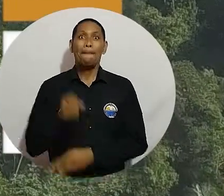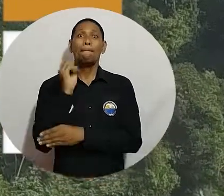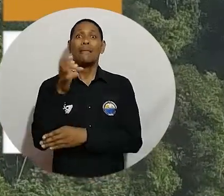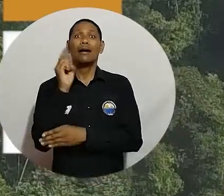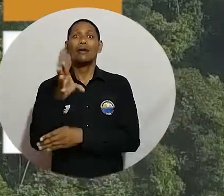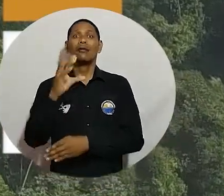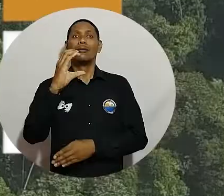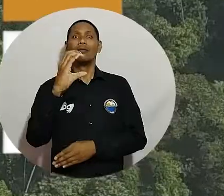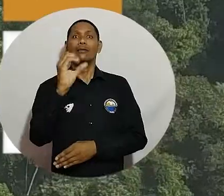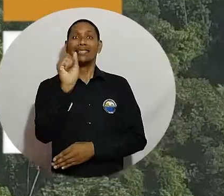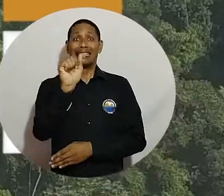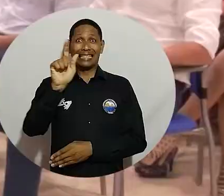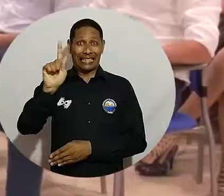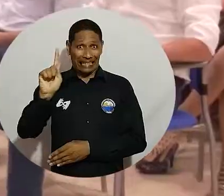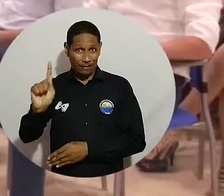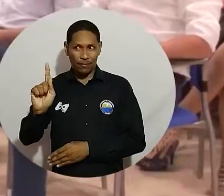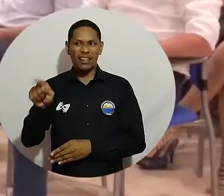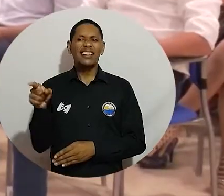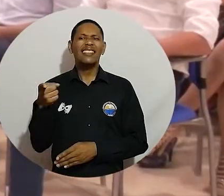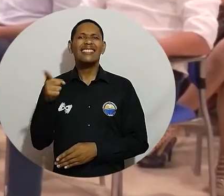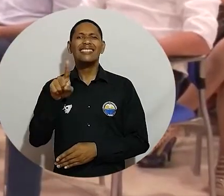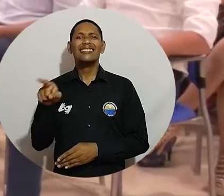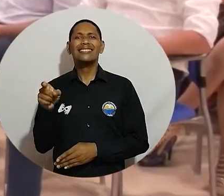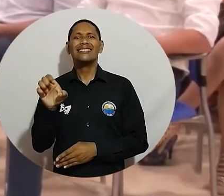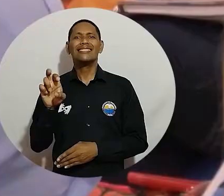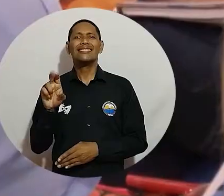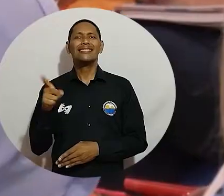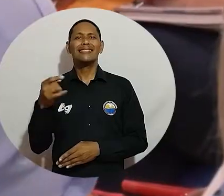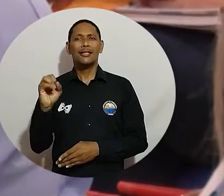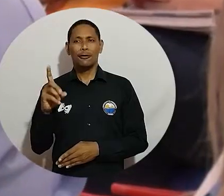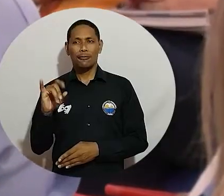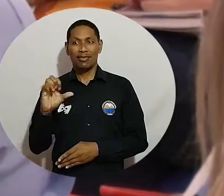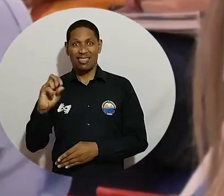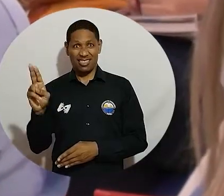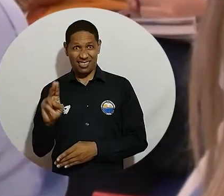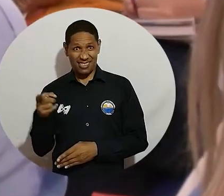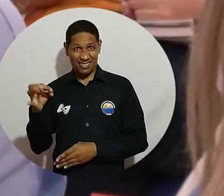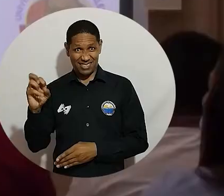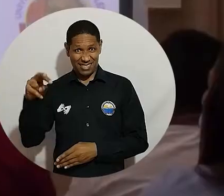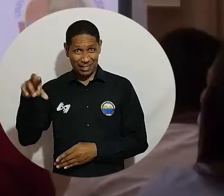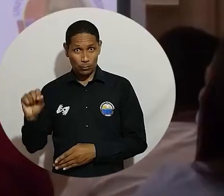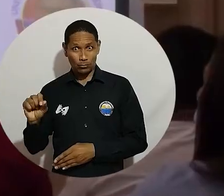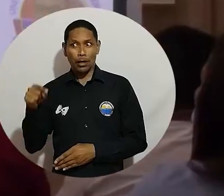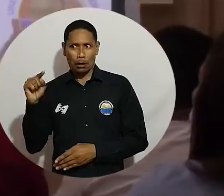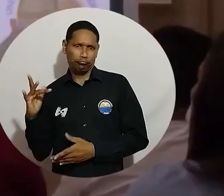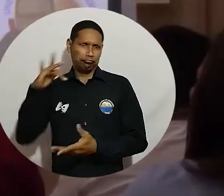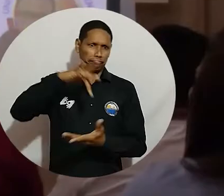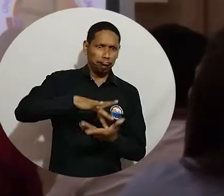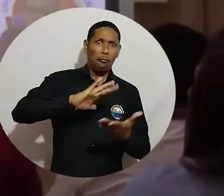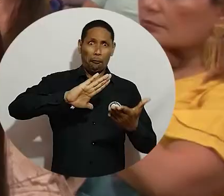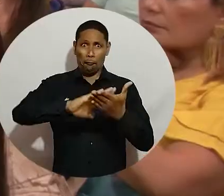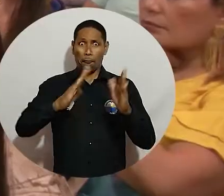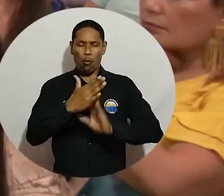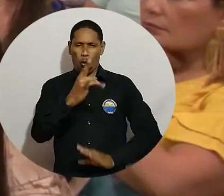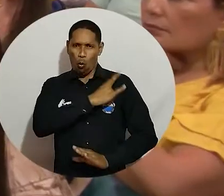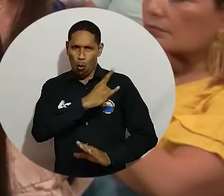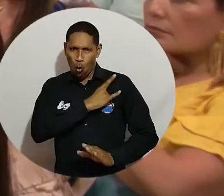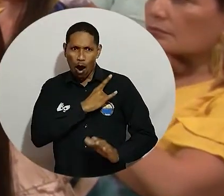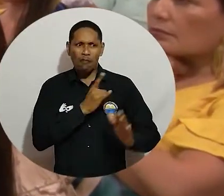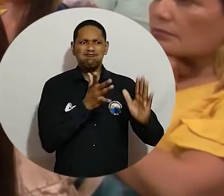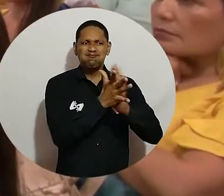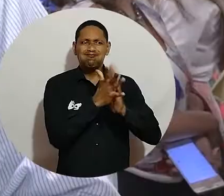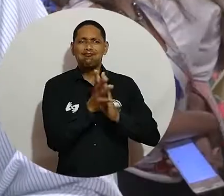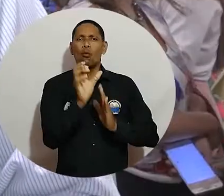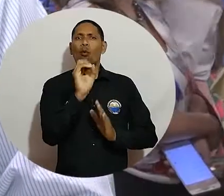Sostenible para América Latina. Los ODS son una construcción colectiva, tal vez la más importante que se ha hecho recientemente. Estamos